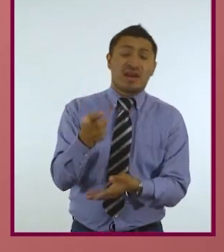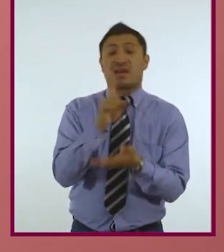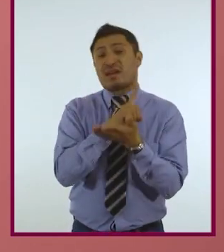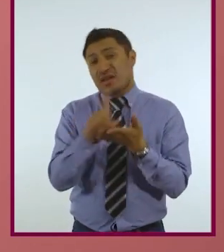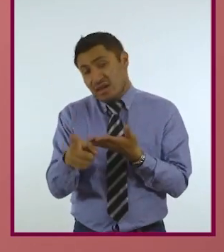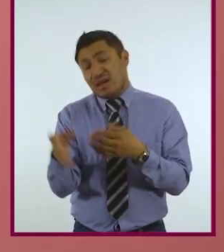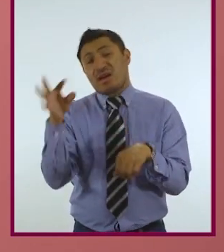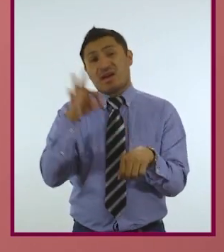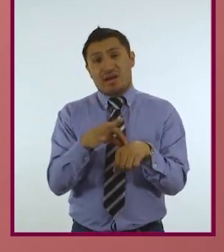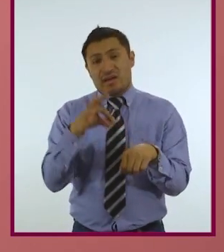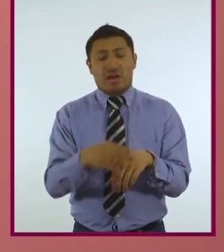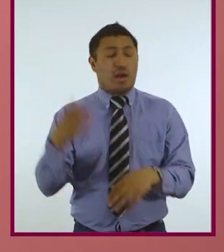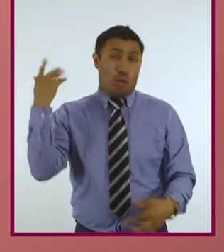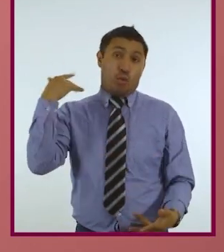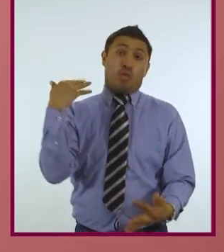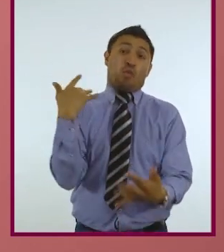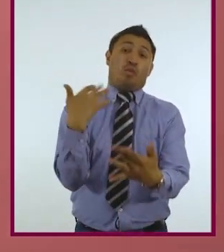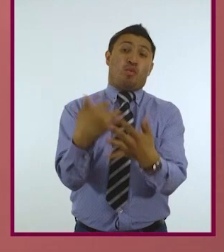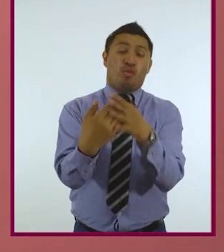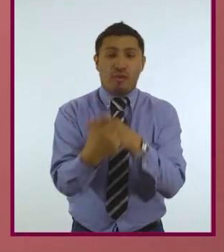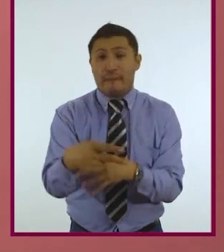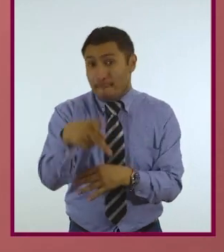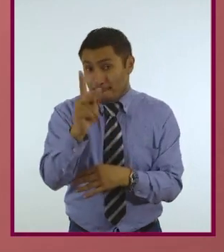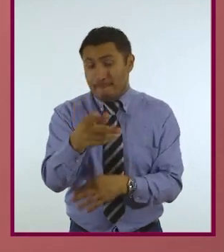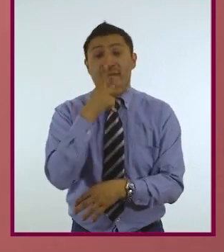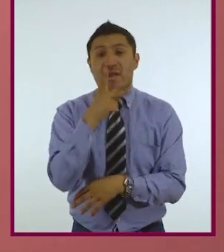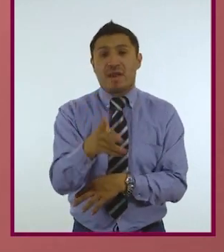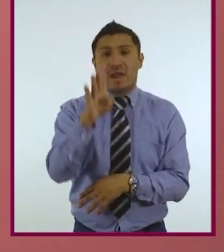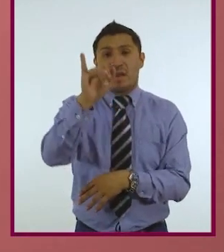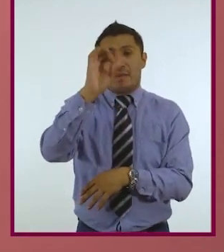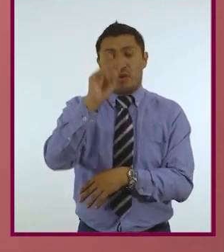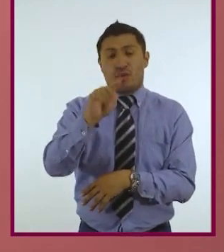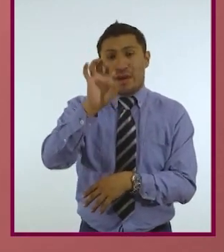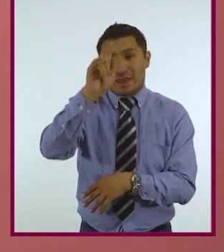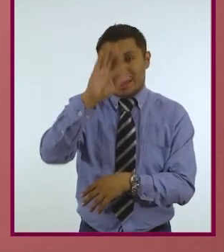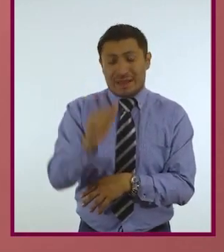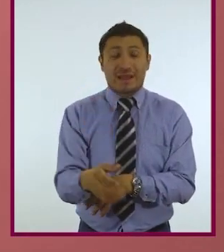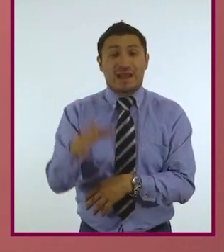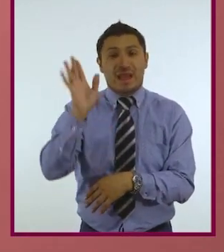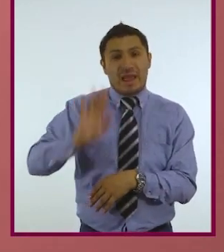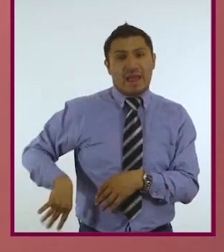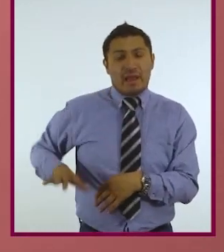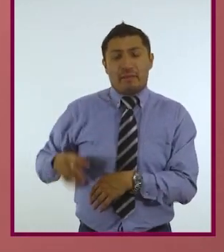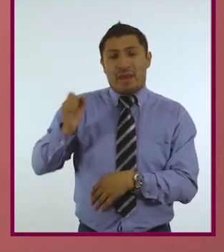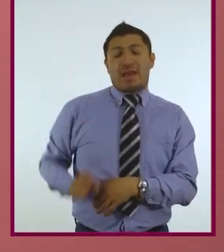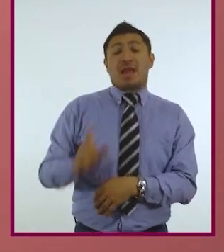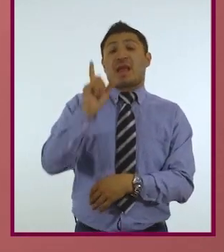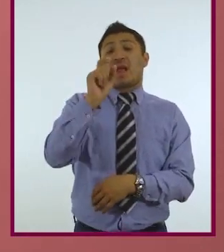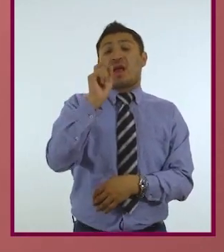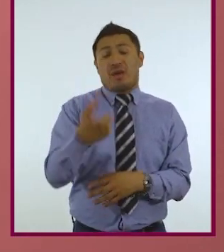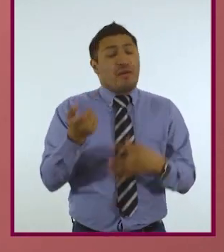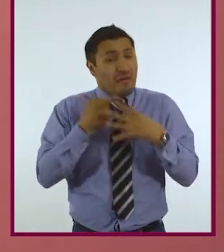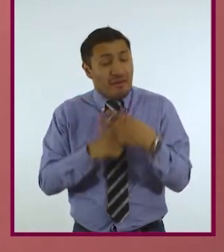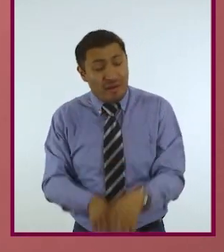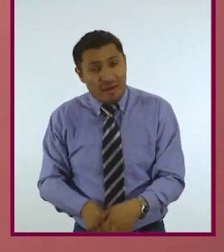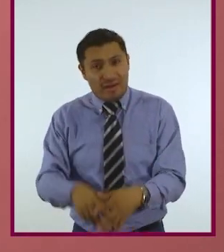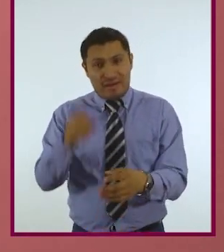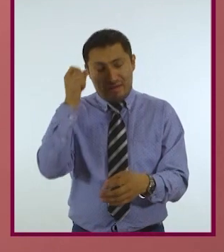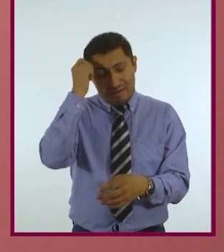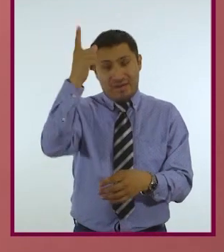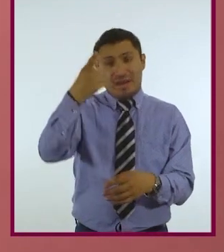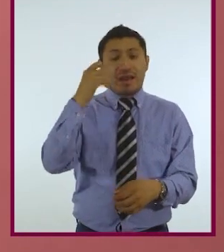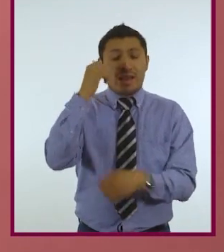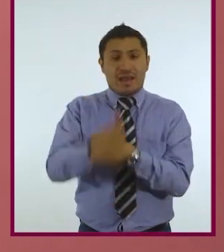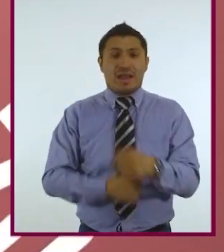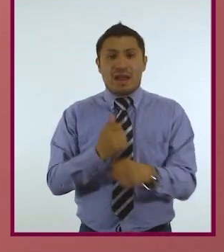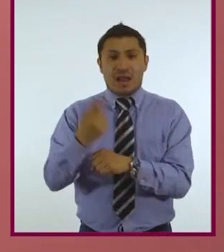al derecho y a la medicina desde hace siglos, pero el término bioética surge apenas en el siglo XX, específicamente en el